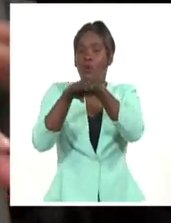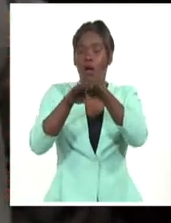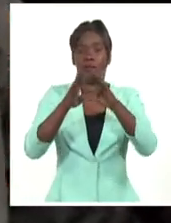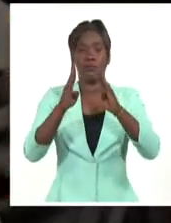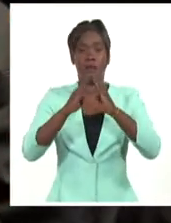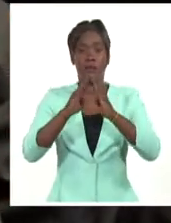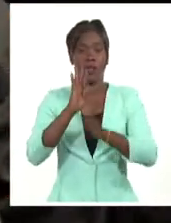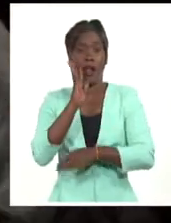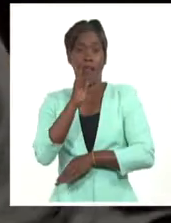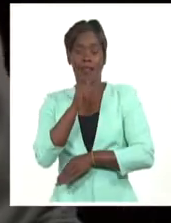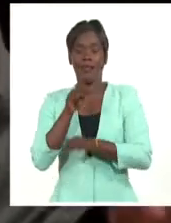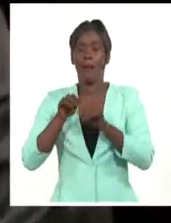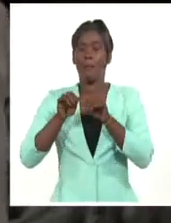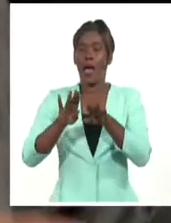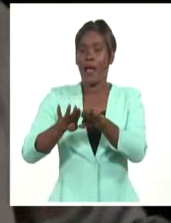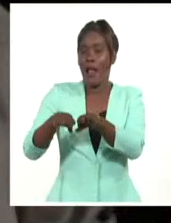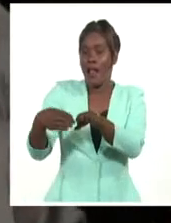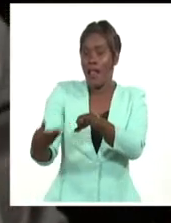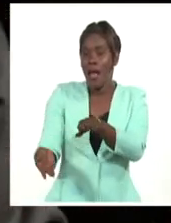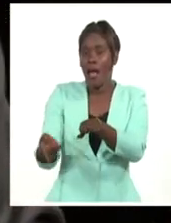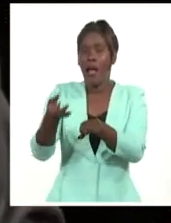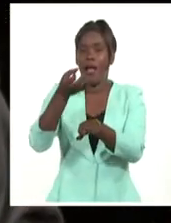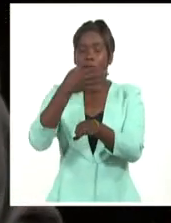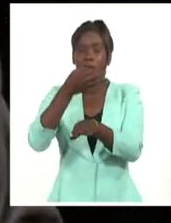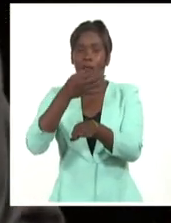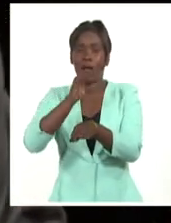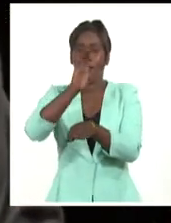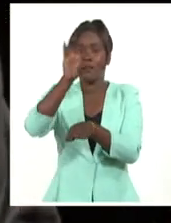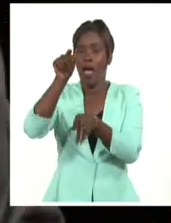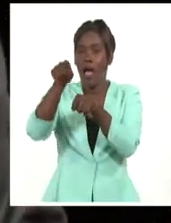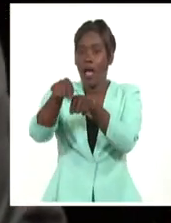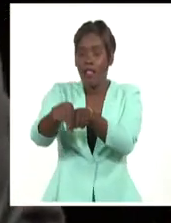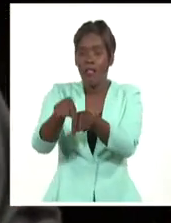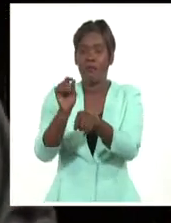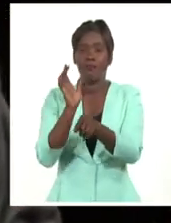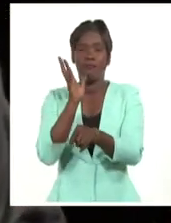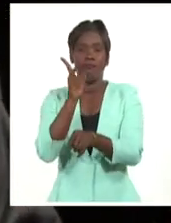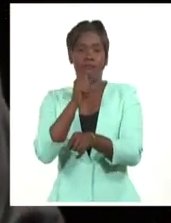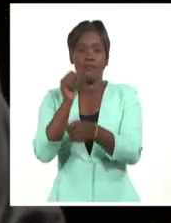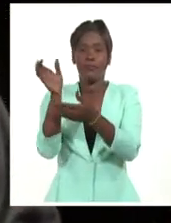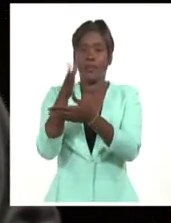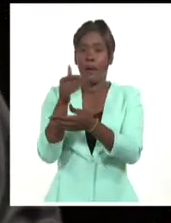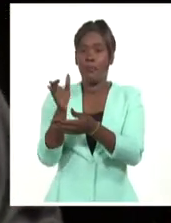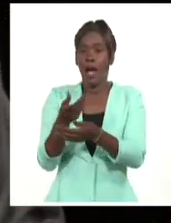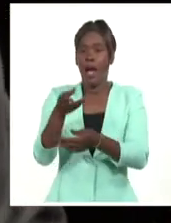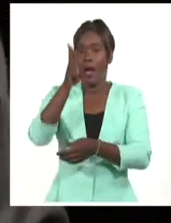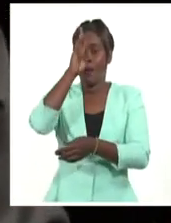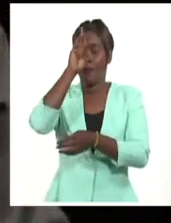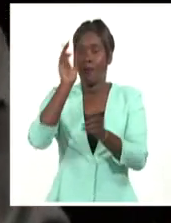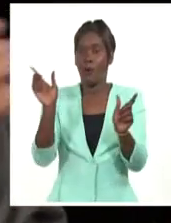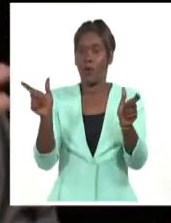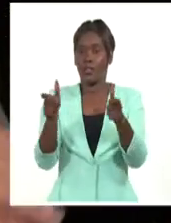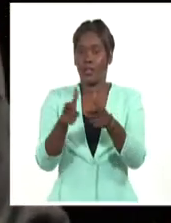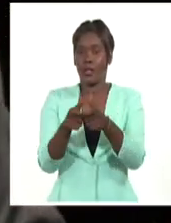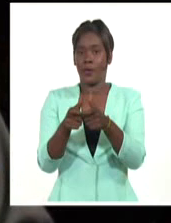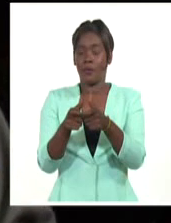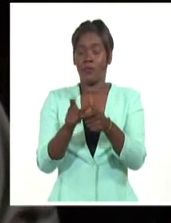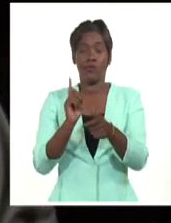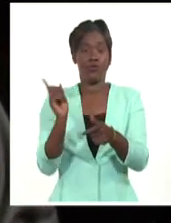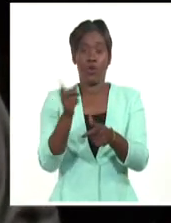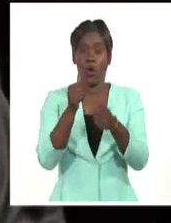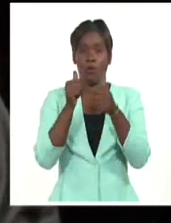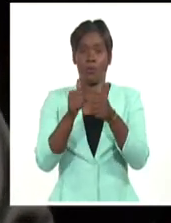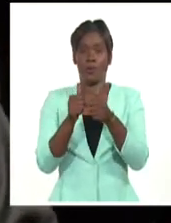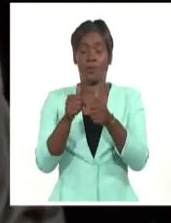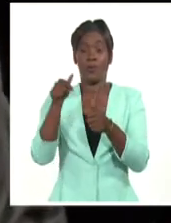entrado, han escogido las más complicadas y se han concentrado. Hay otras experiencias que las viven sin fuera, que dijeron vamos a todas las casas